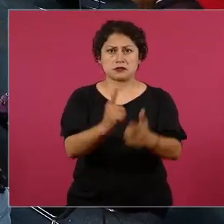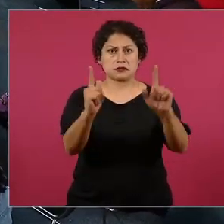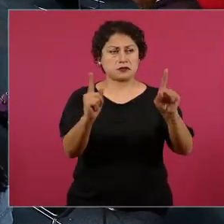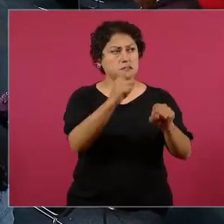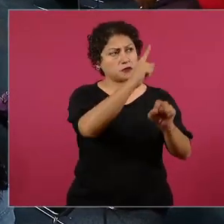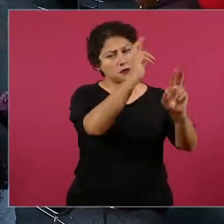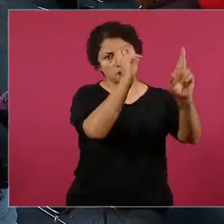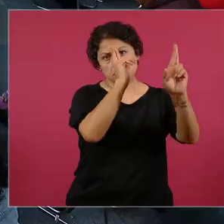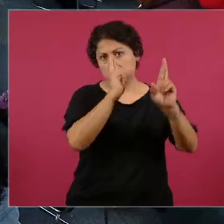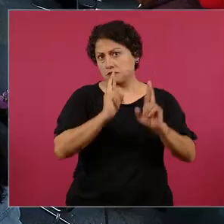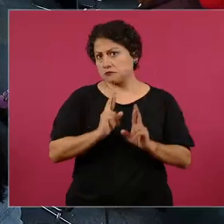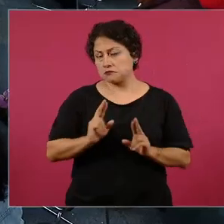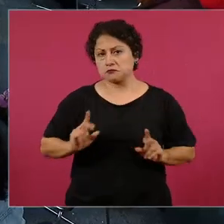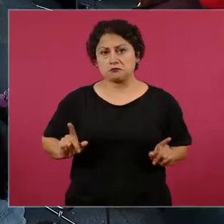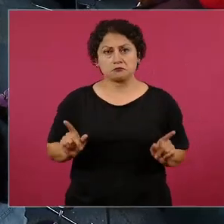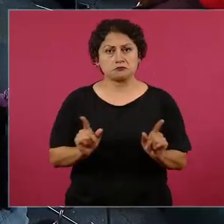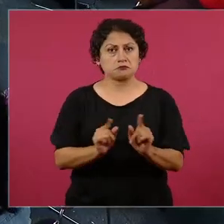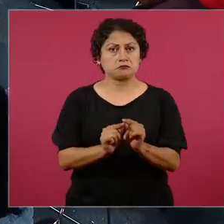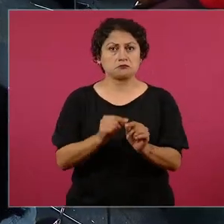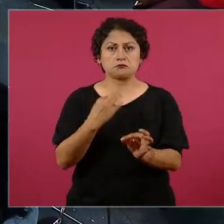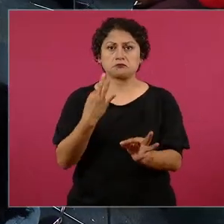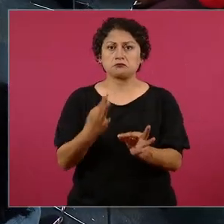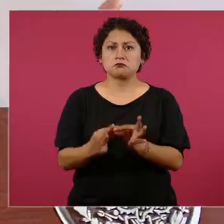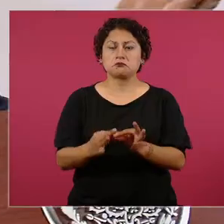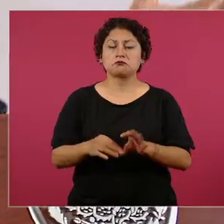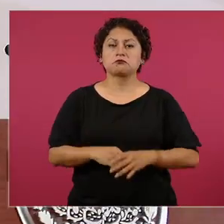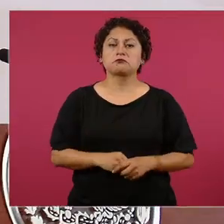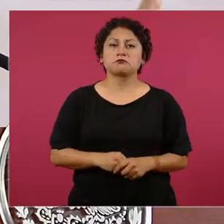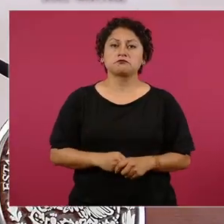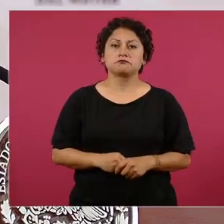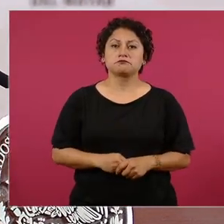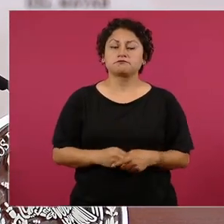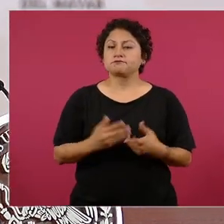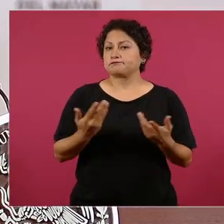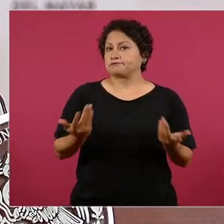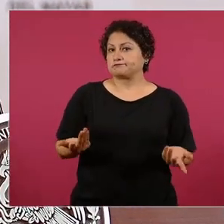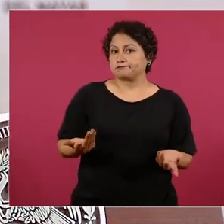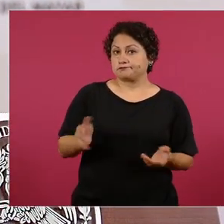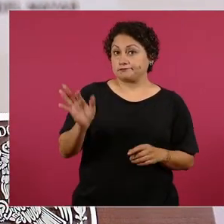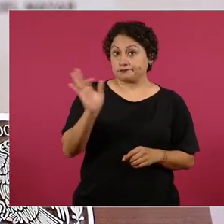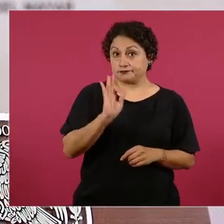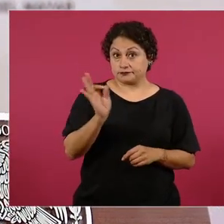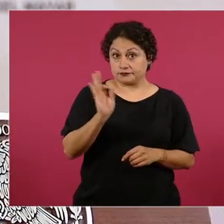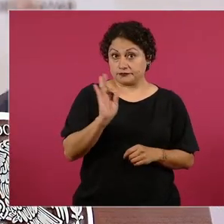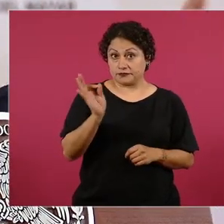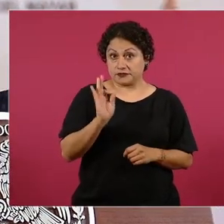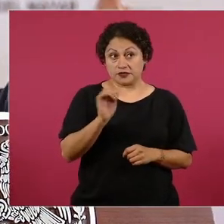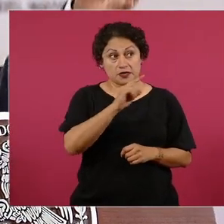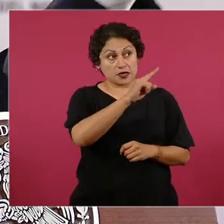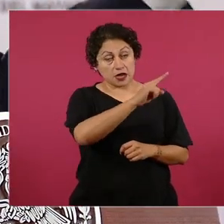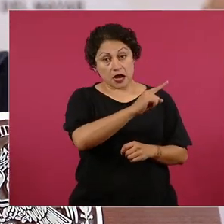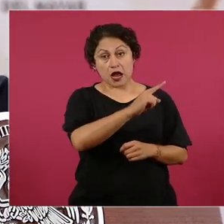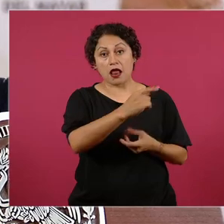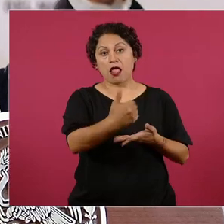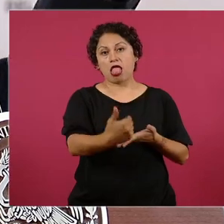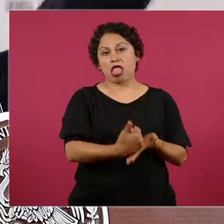sí pero este mientras no haya eso y sigan